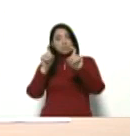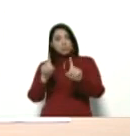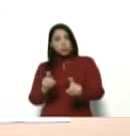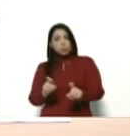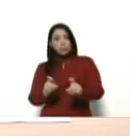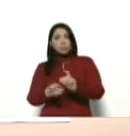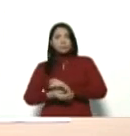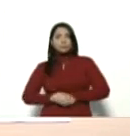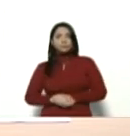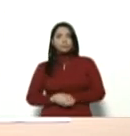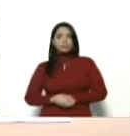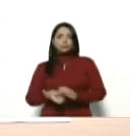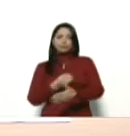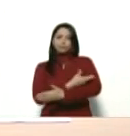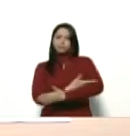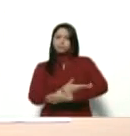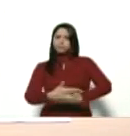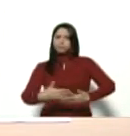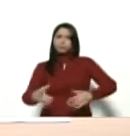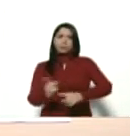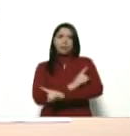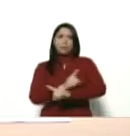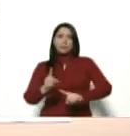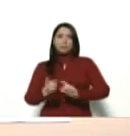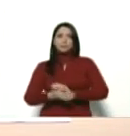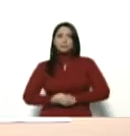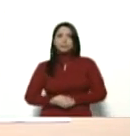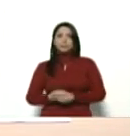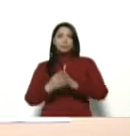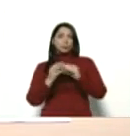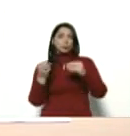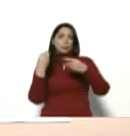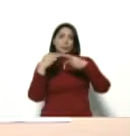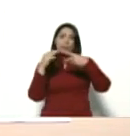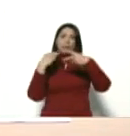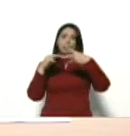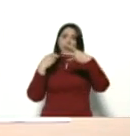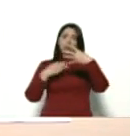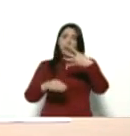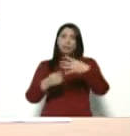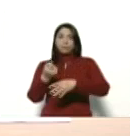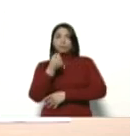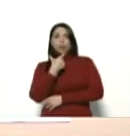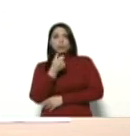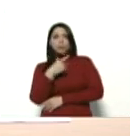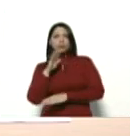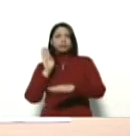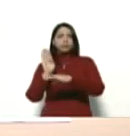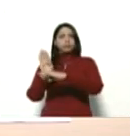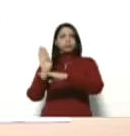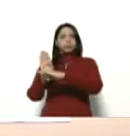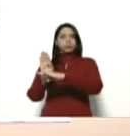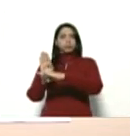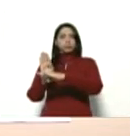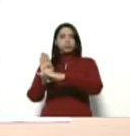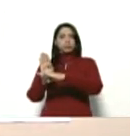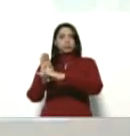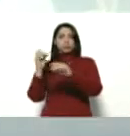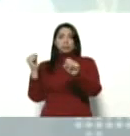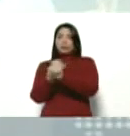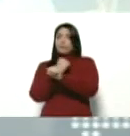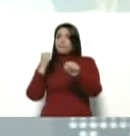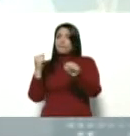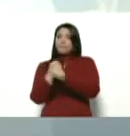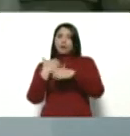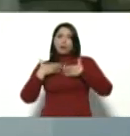sanguíneas rápidas, de todo el material de tratamiento, de protección de los trabajadores